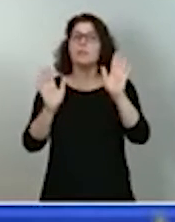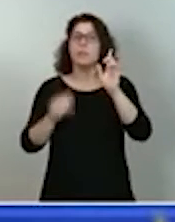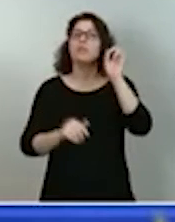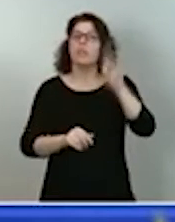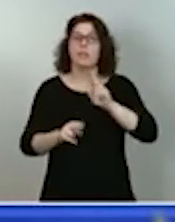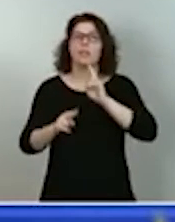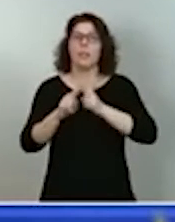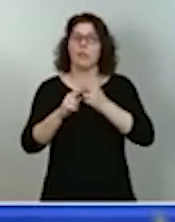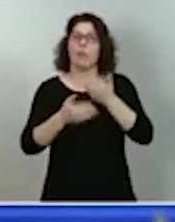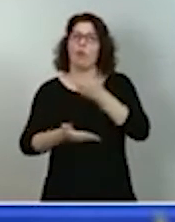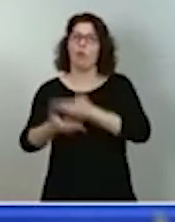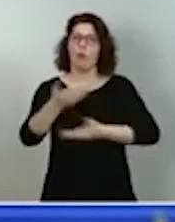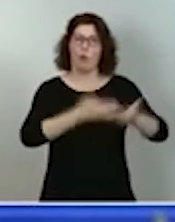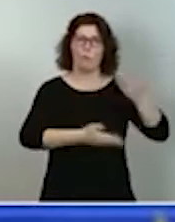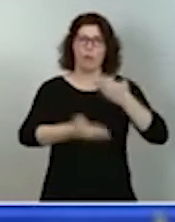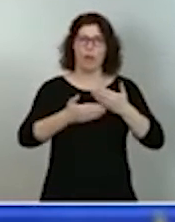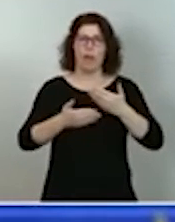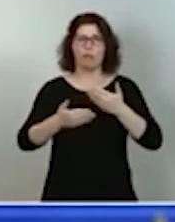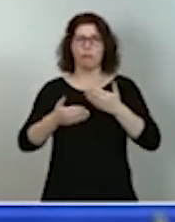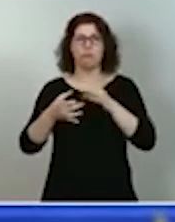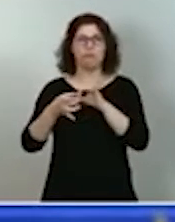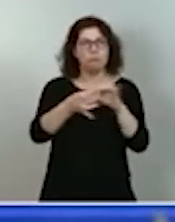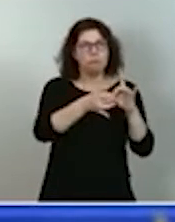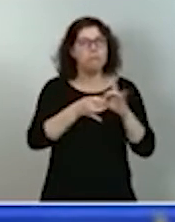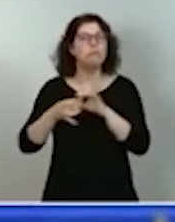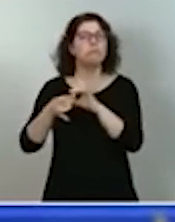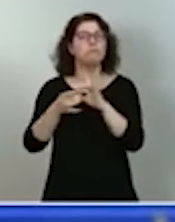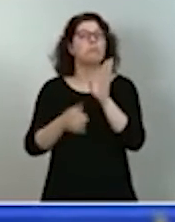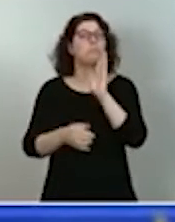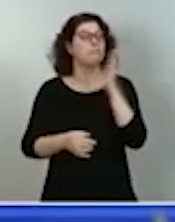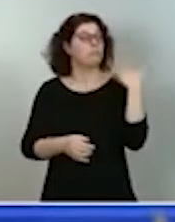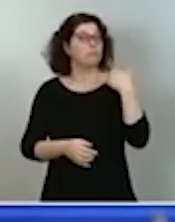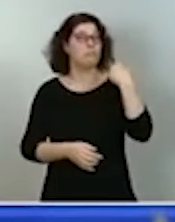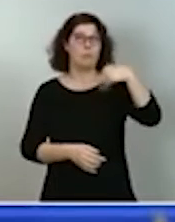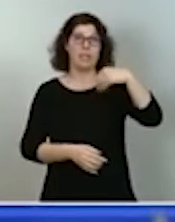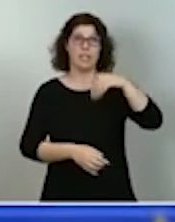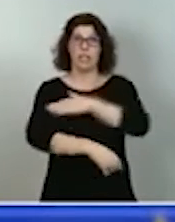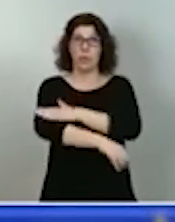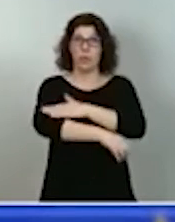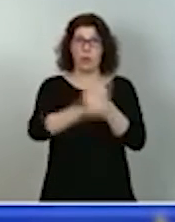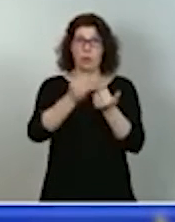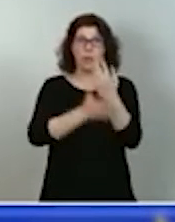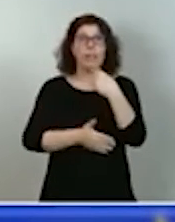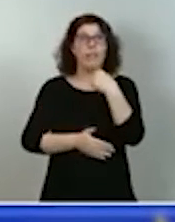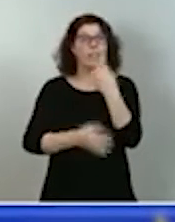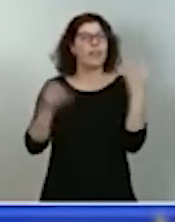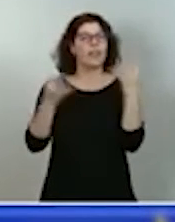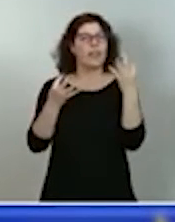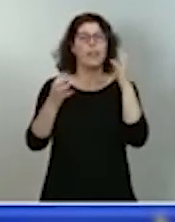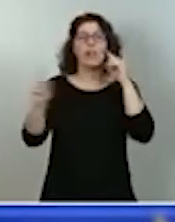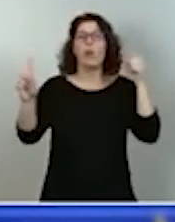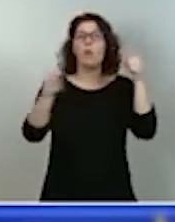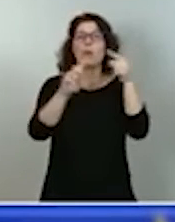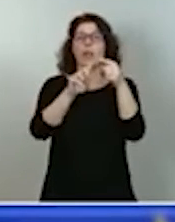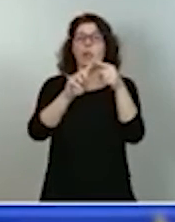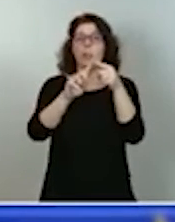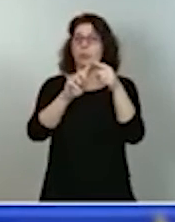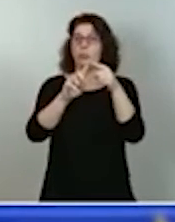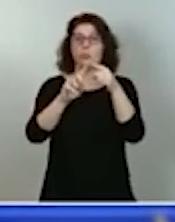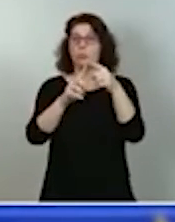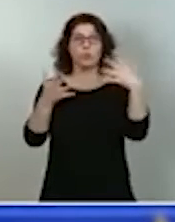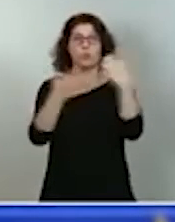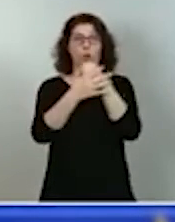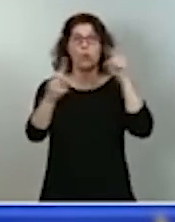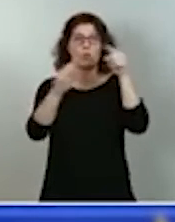colaboración y, como decía el presidente del Gobierno esta mañana, el bien común por encima de todos nosotros. Ahora,